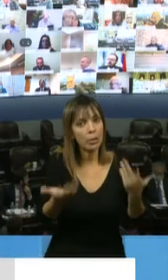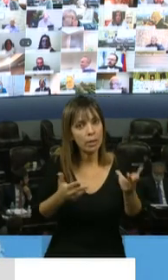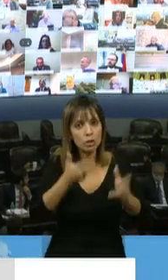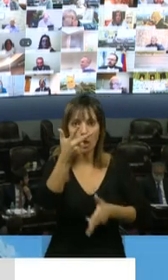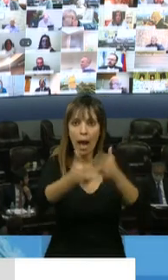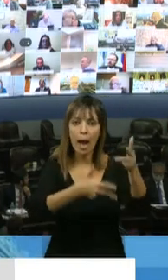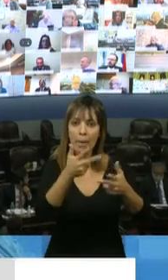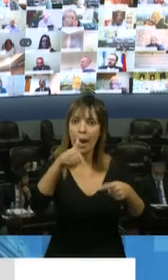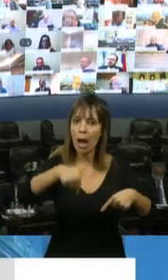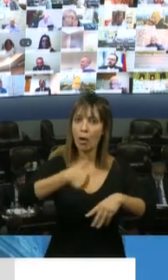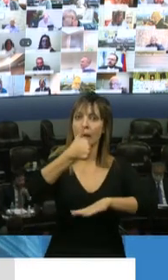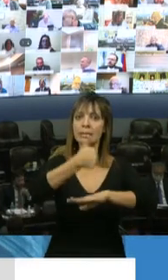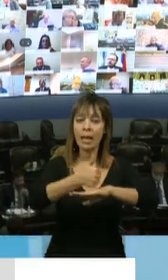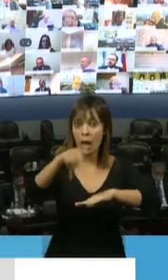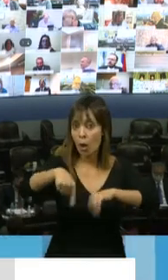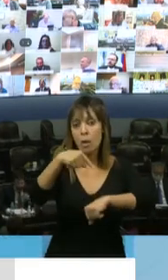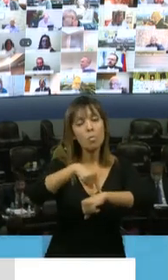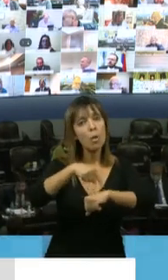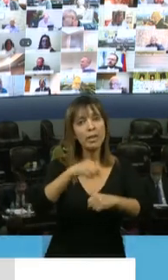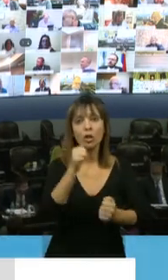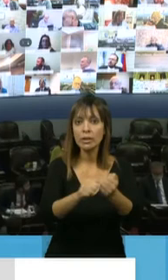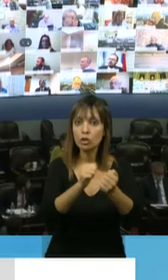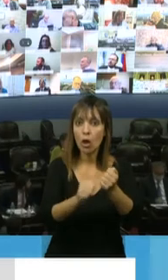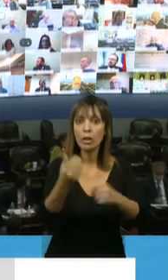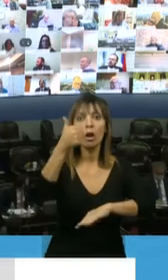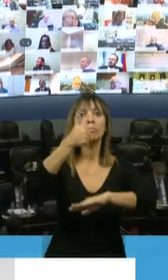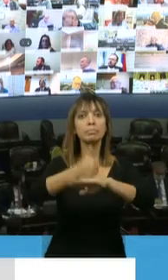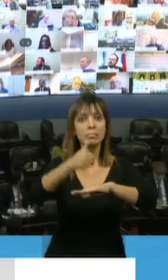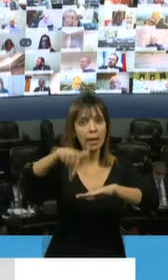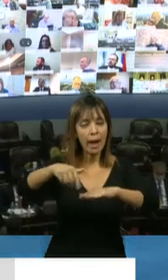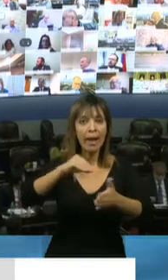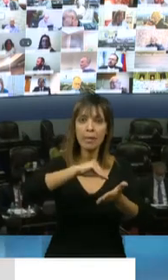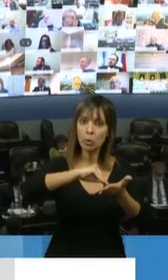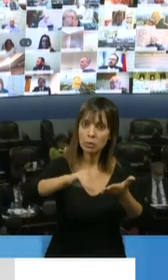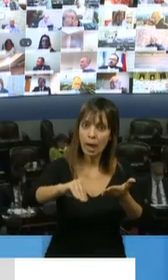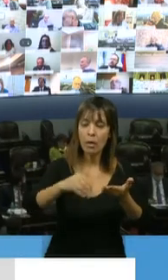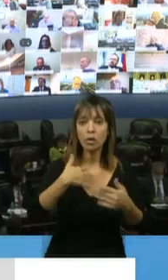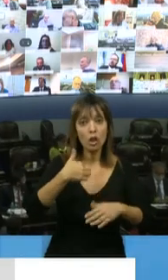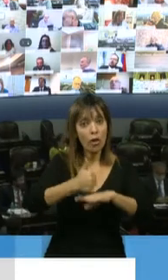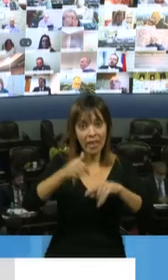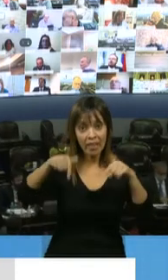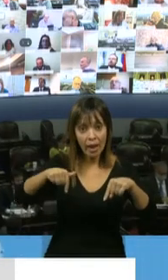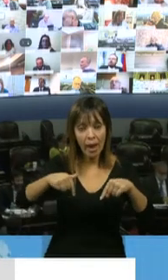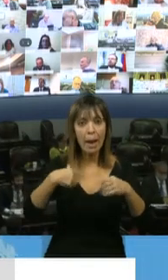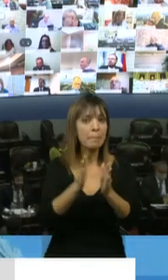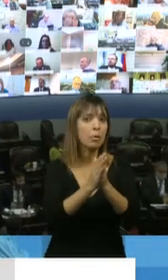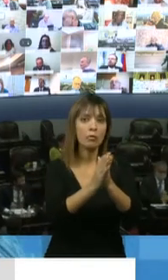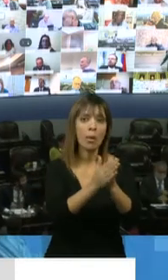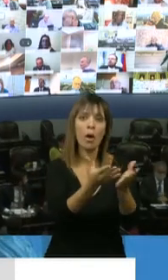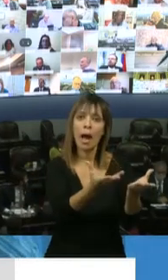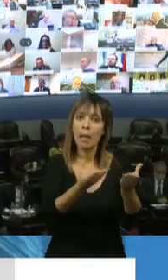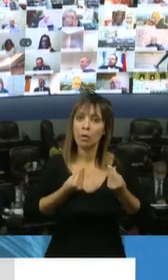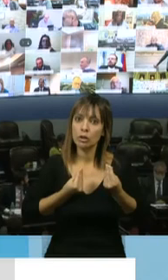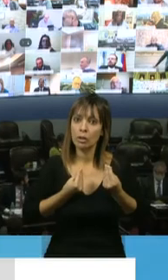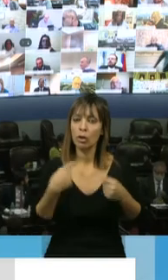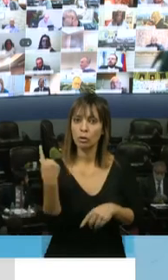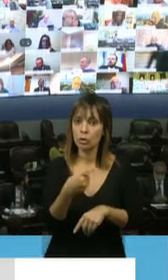poder estar en este momento histórico en esta Cámara y sobre todo desde acá pedimos que nos acompañen también a nosotros en